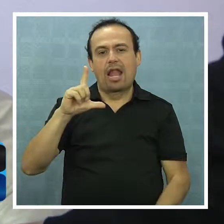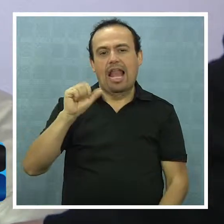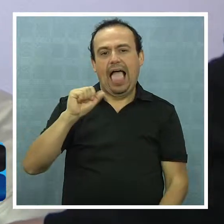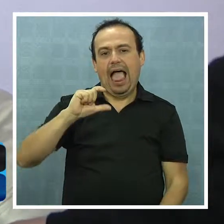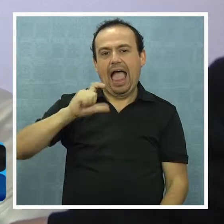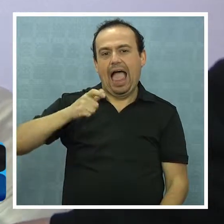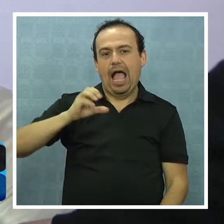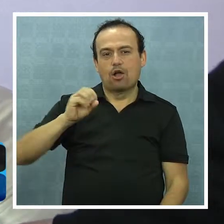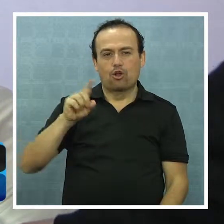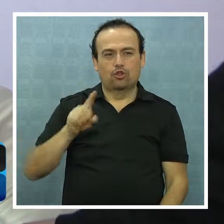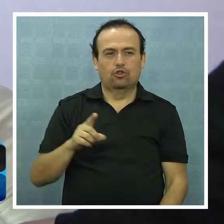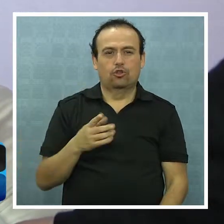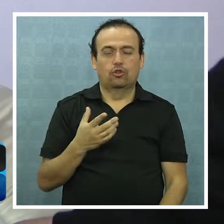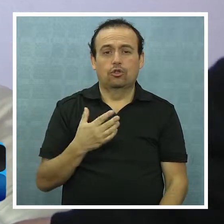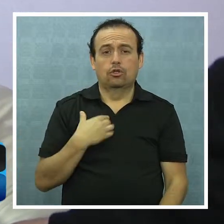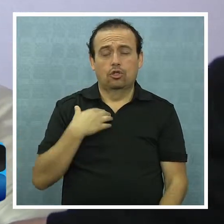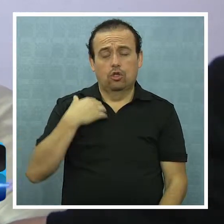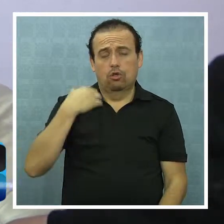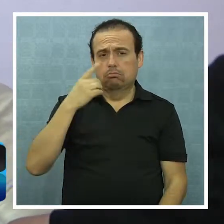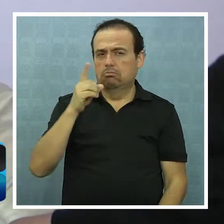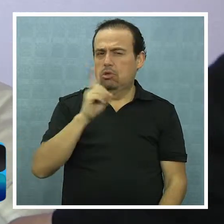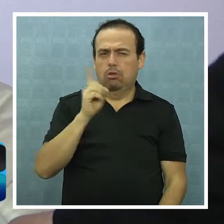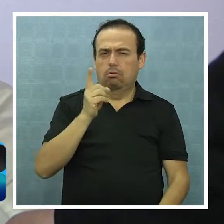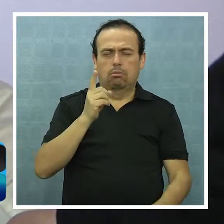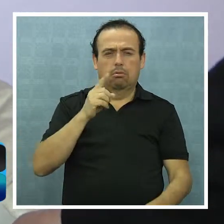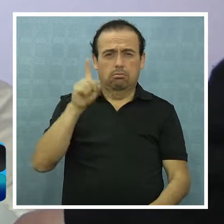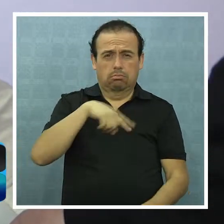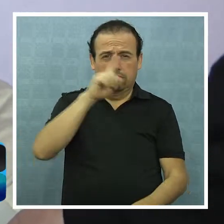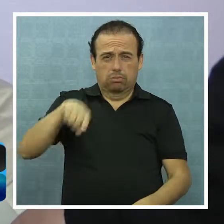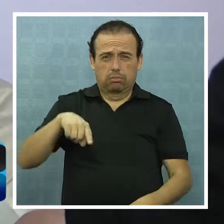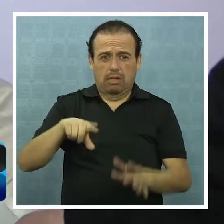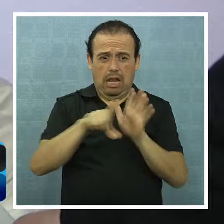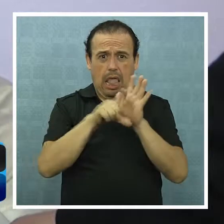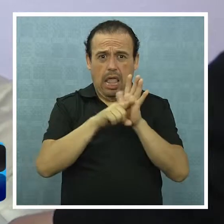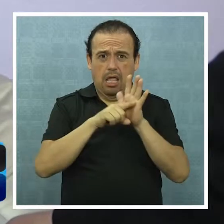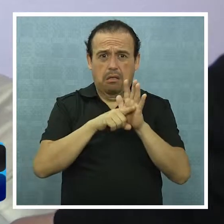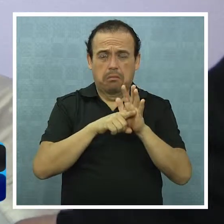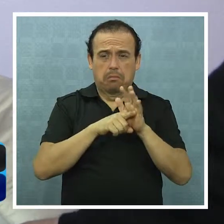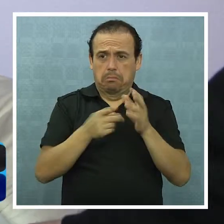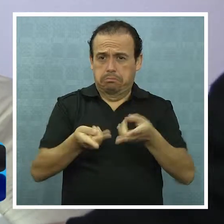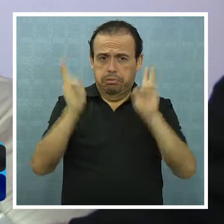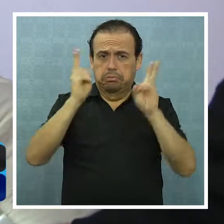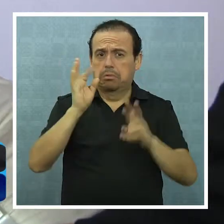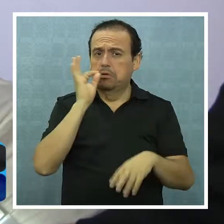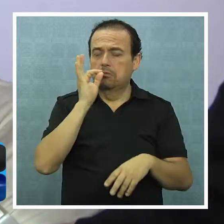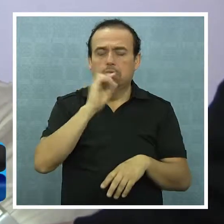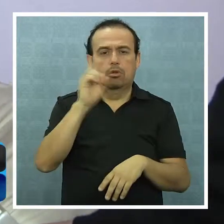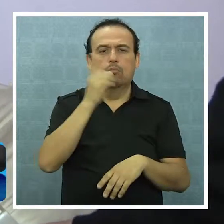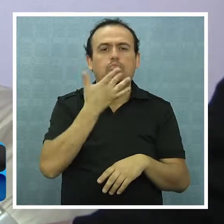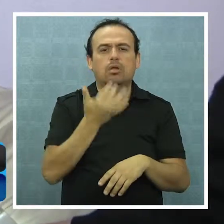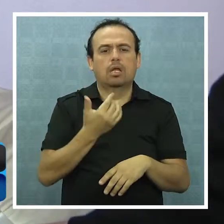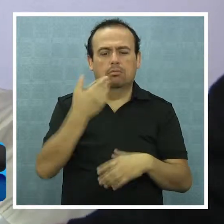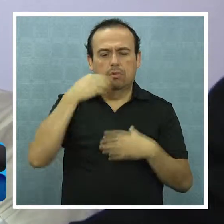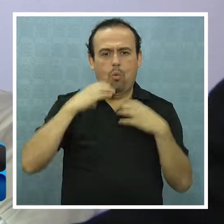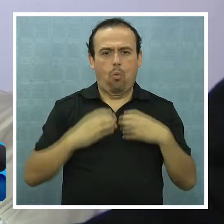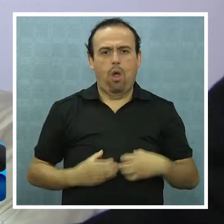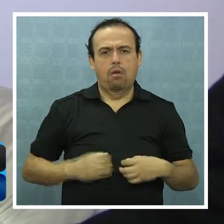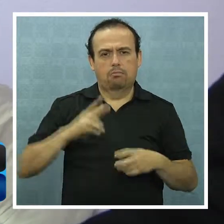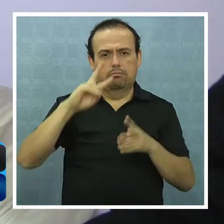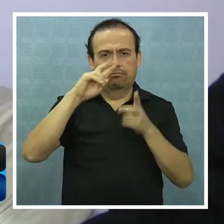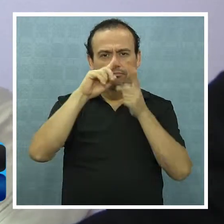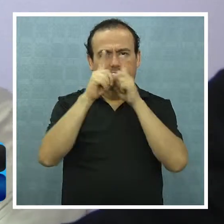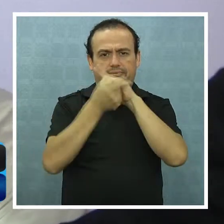son adictivas producen deformación de la personalidad humana. Y por lo tanto es un factor